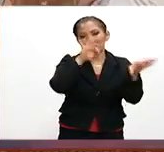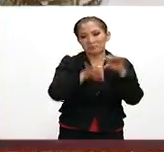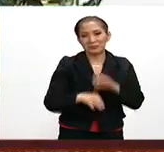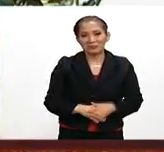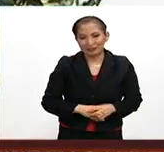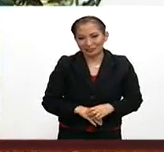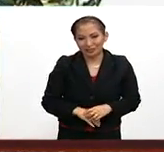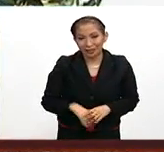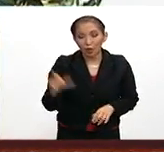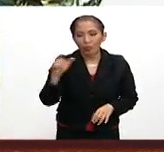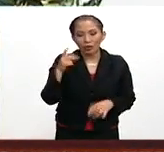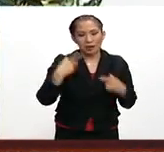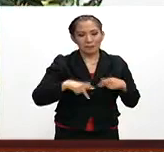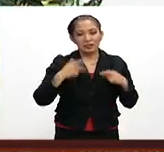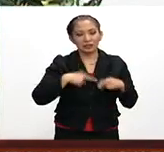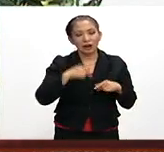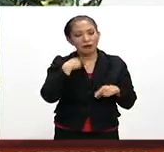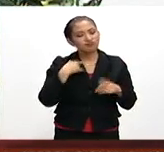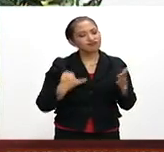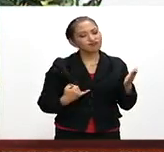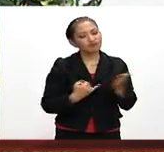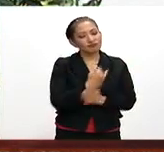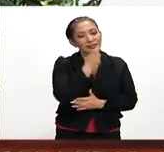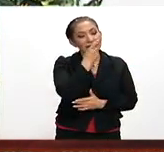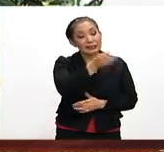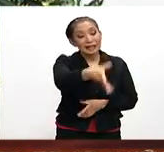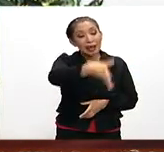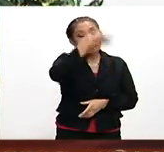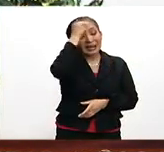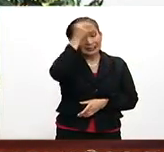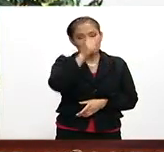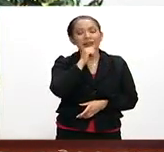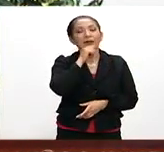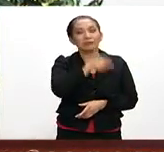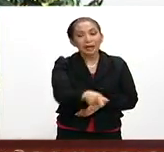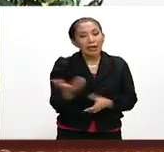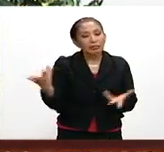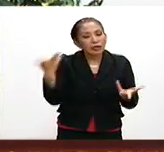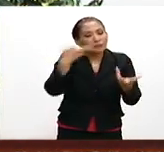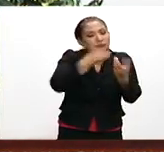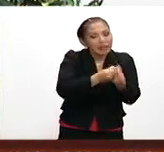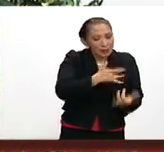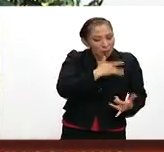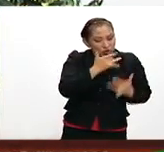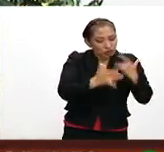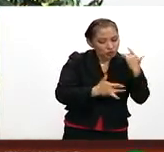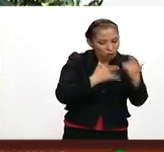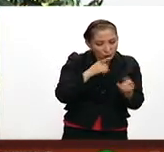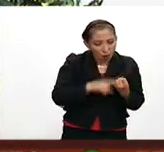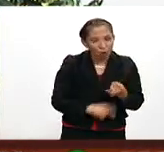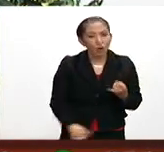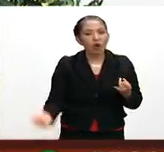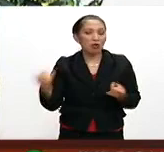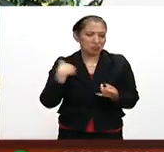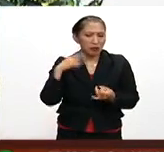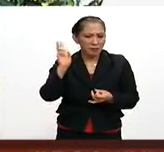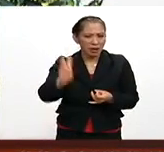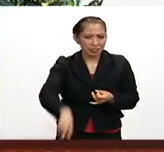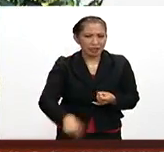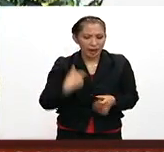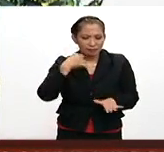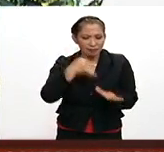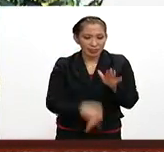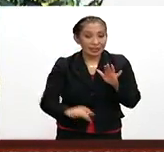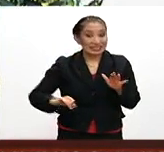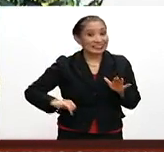Cuando alguien dice que el aprendizaje también involucra las emociones y demás, está hablando en el